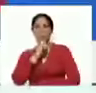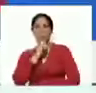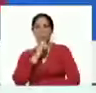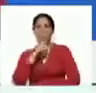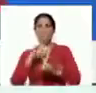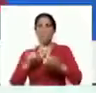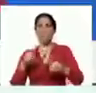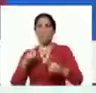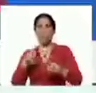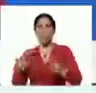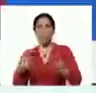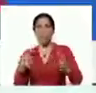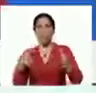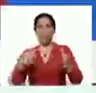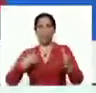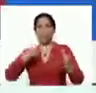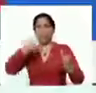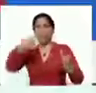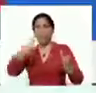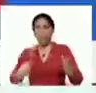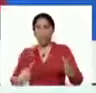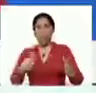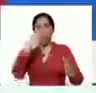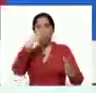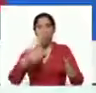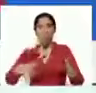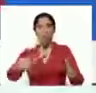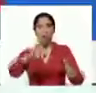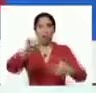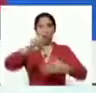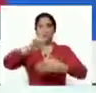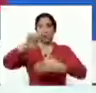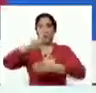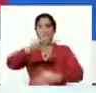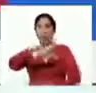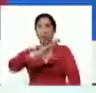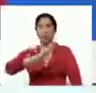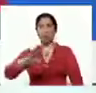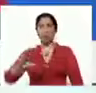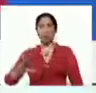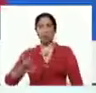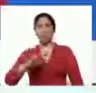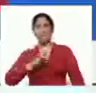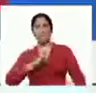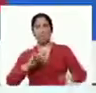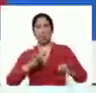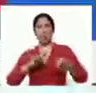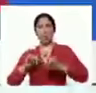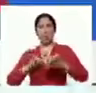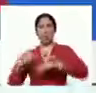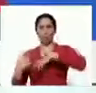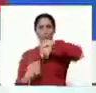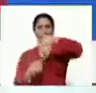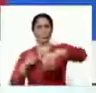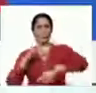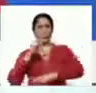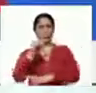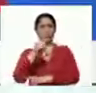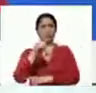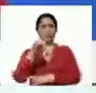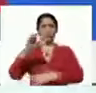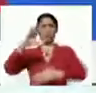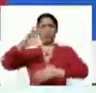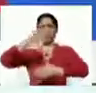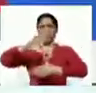Pero es el camino. Y se lo digo. A los pueblos de América Latina y del Caribe. A los movimientos revolucionarios del continente.